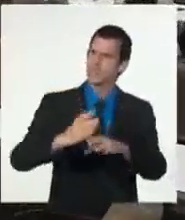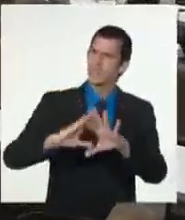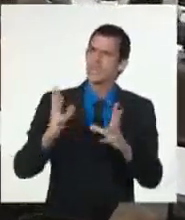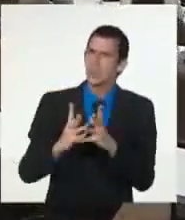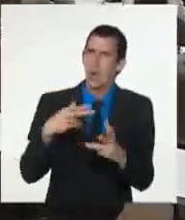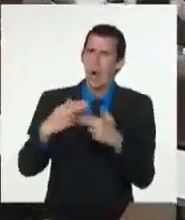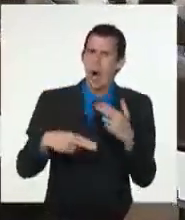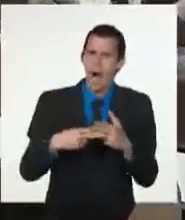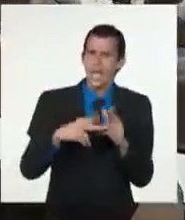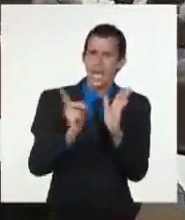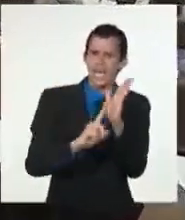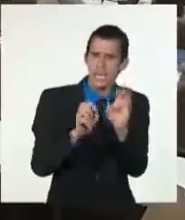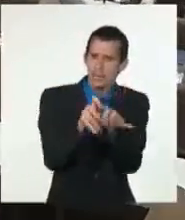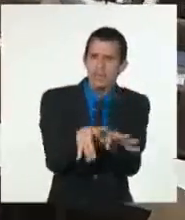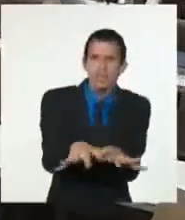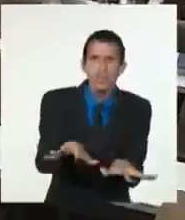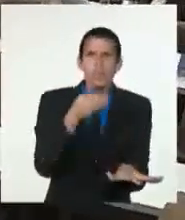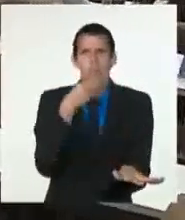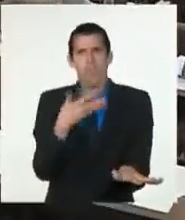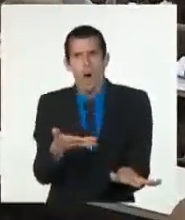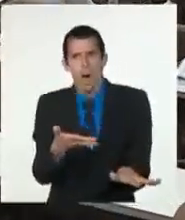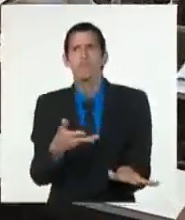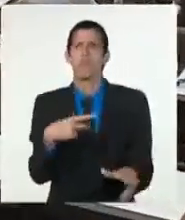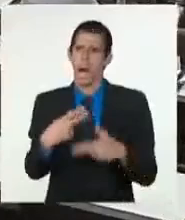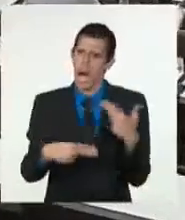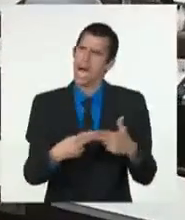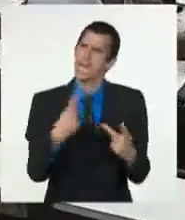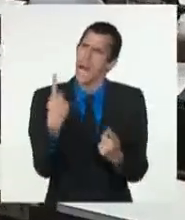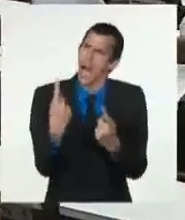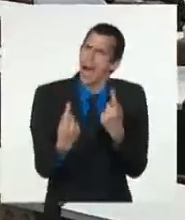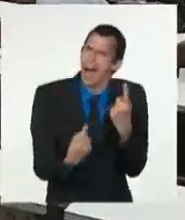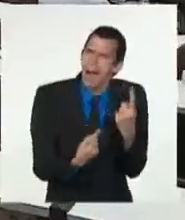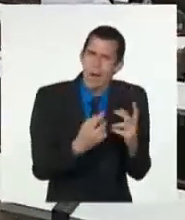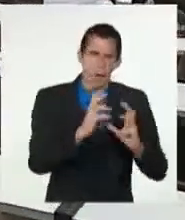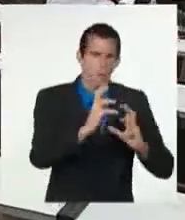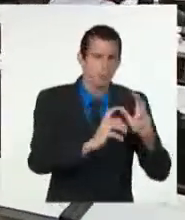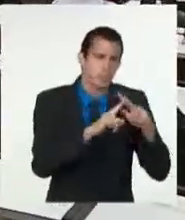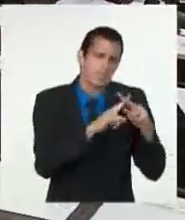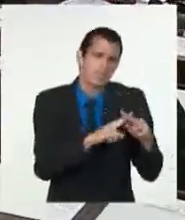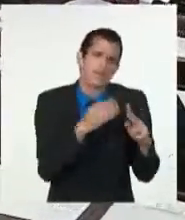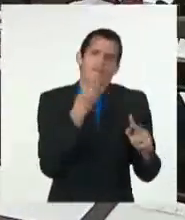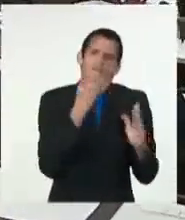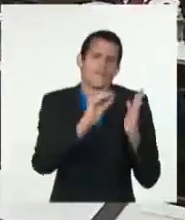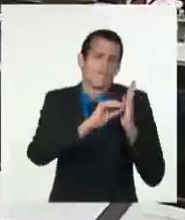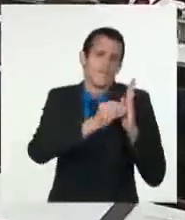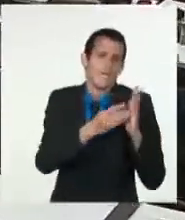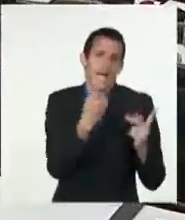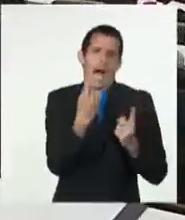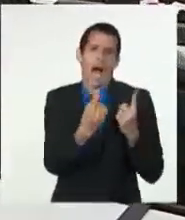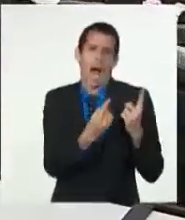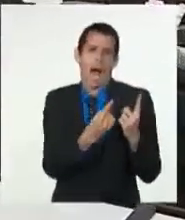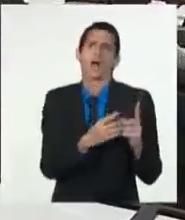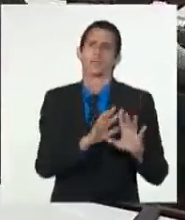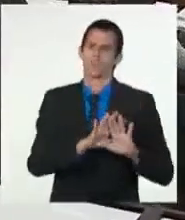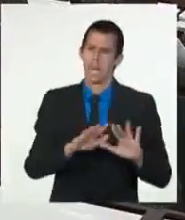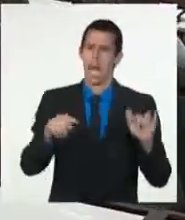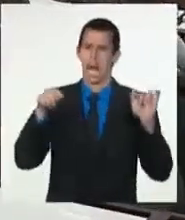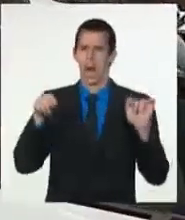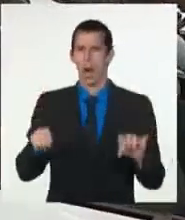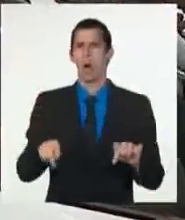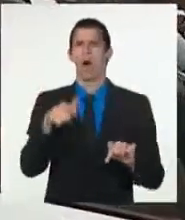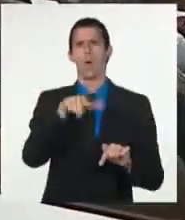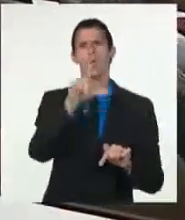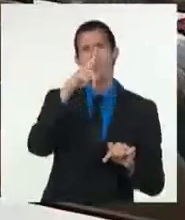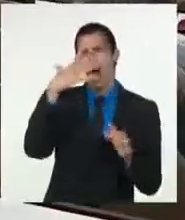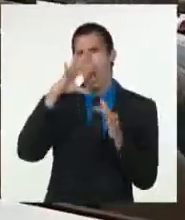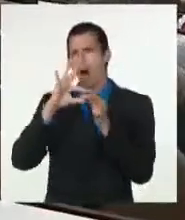distribuidas, con lo cual se ha podido recuperar capacidades y llegar así a un verano en mejores condiciones. La